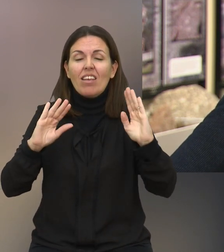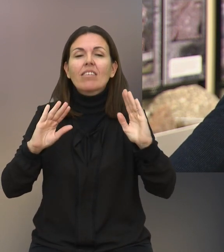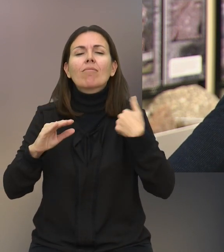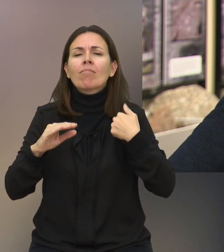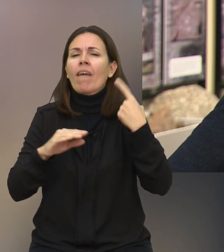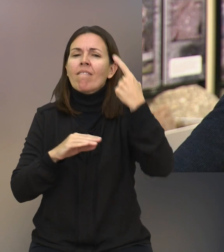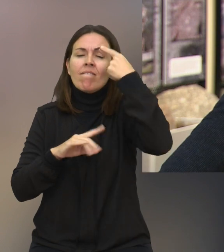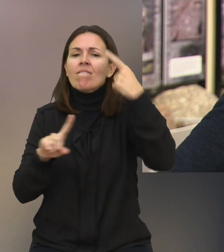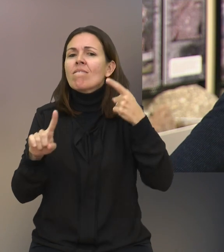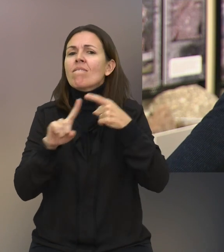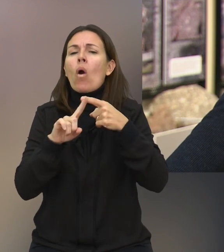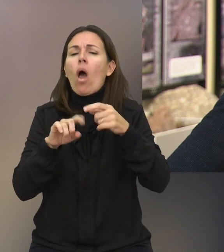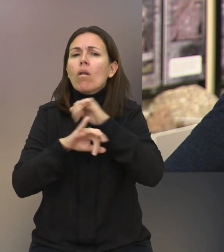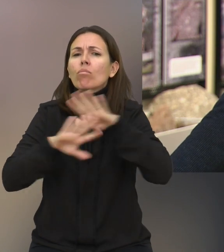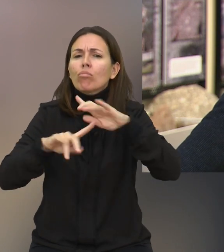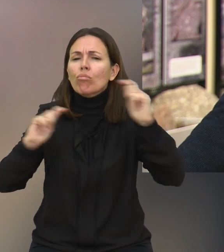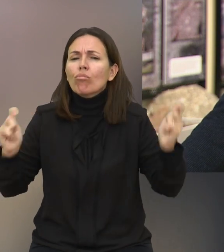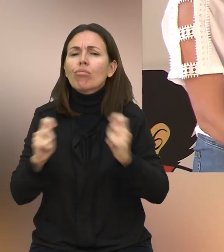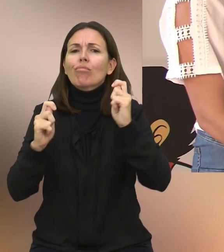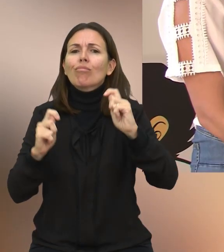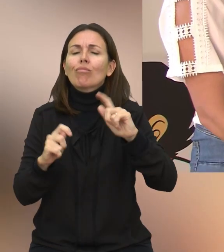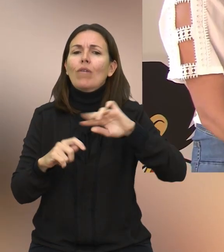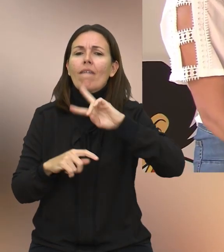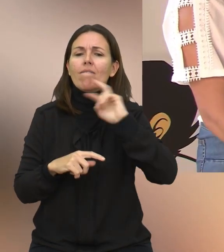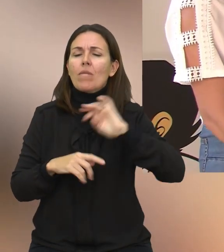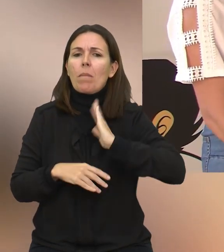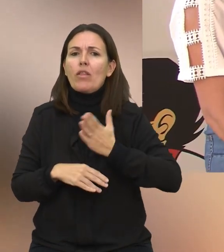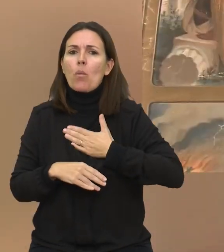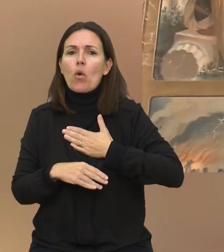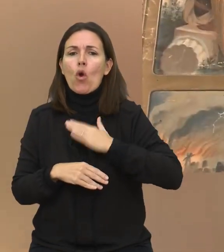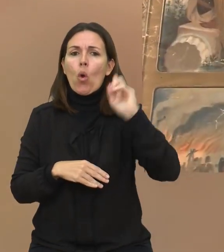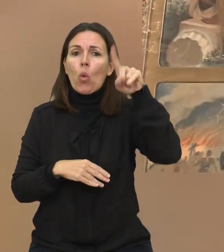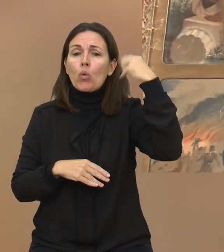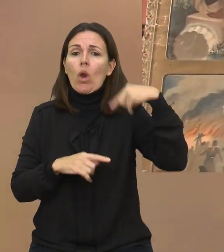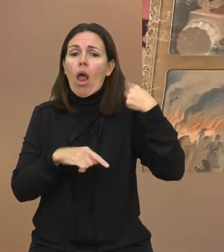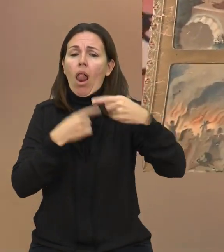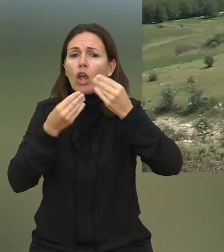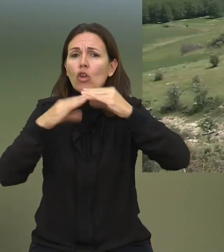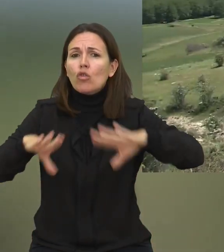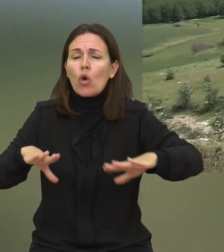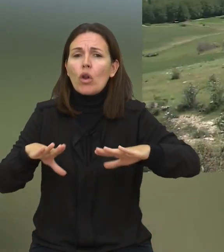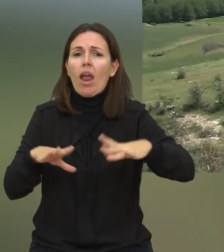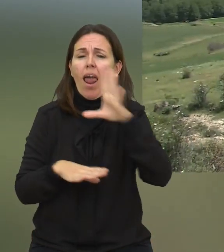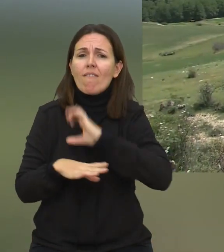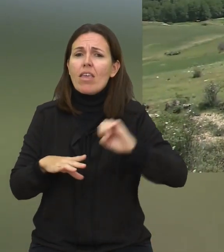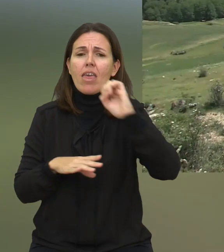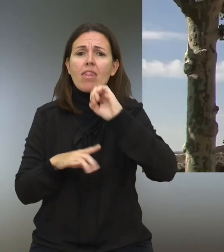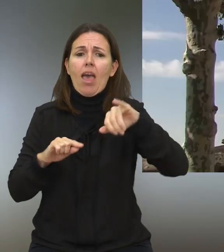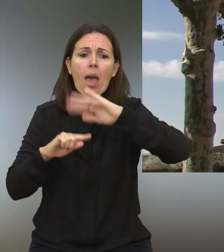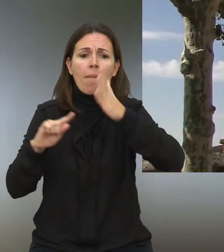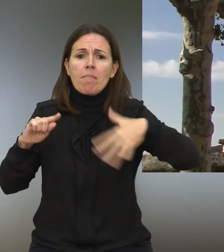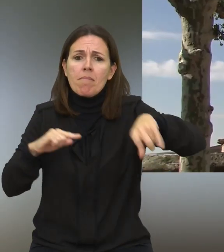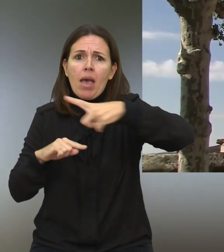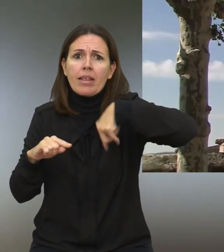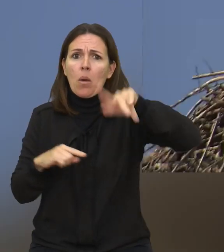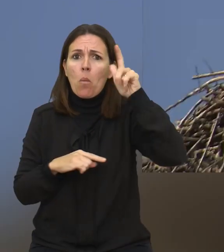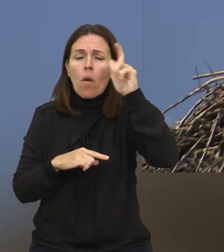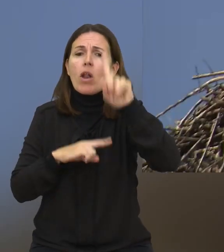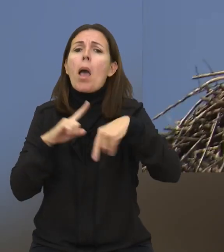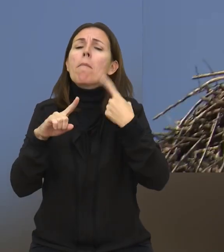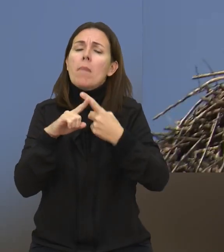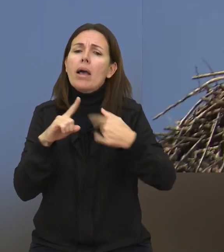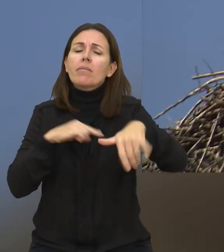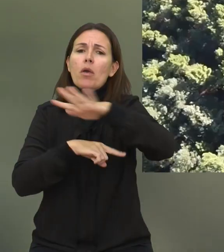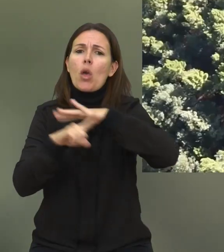preocupados por divulgar nuestro patrimonio cultural, etnográfico, nuestra riqueza paisajística así como toda